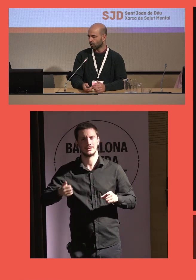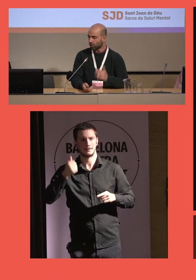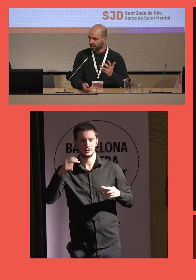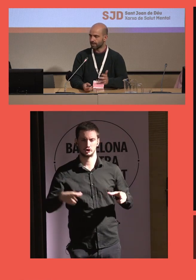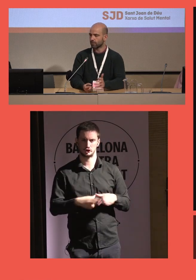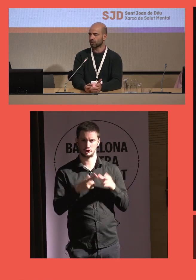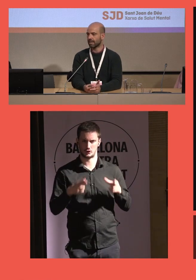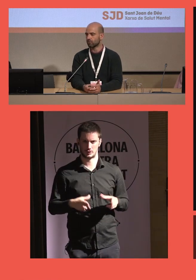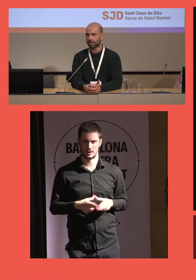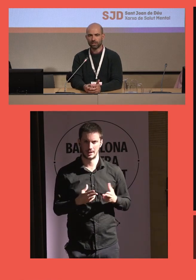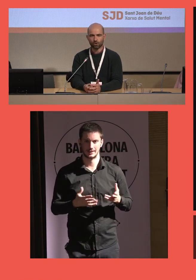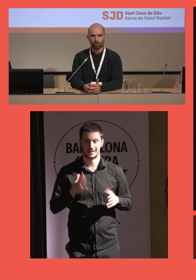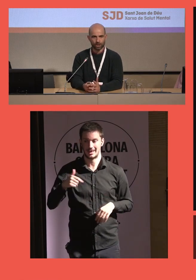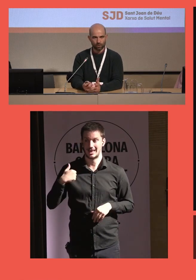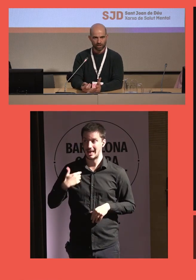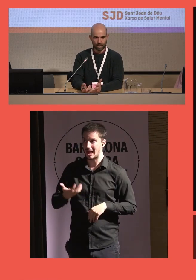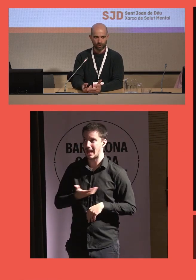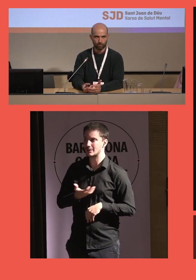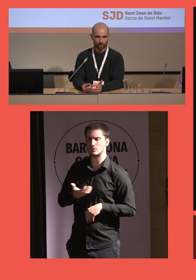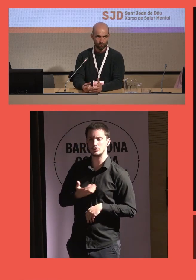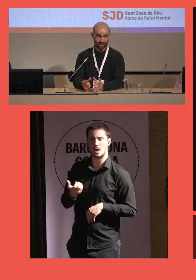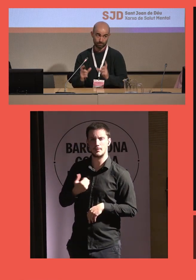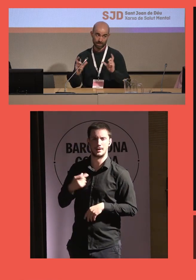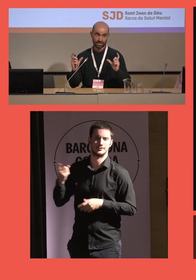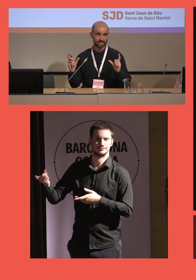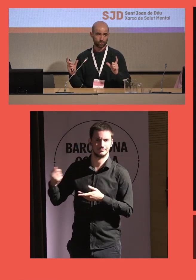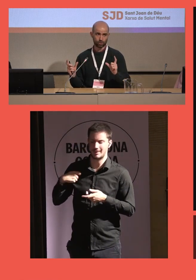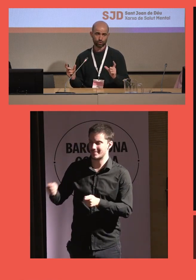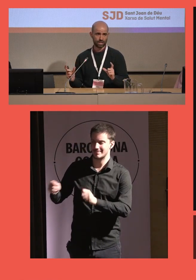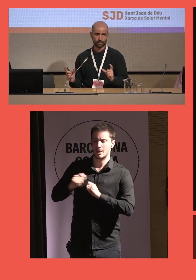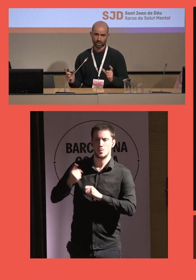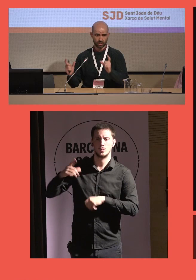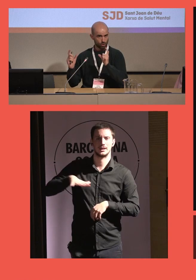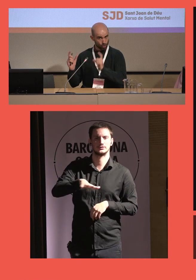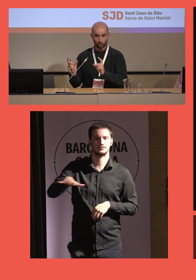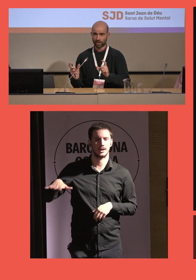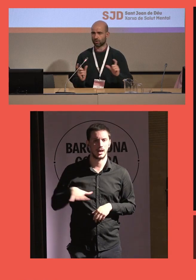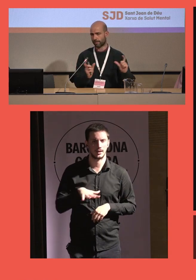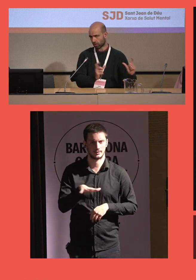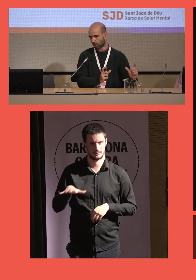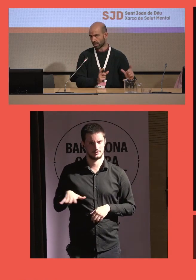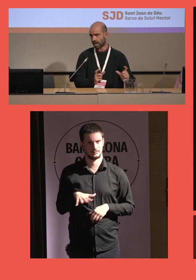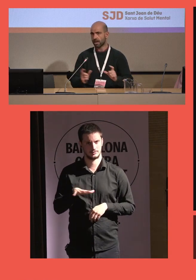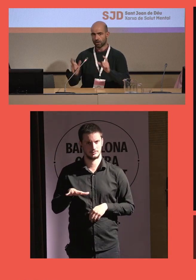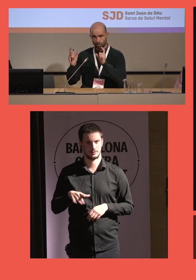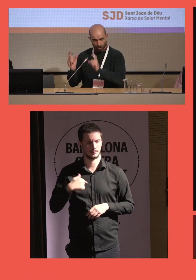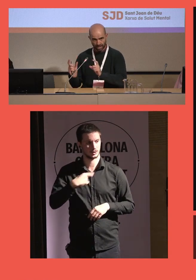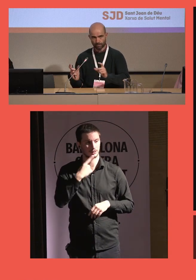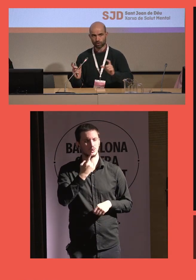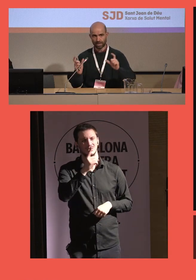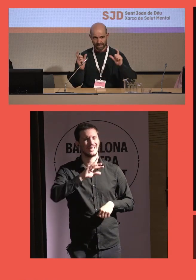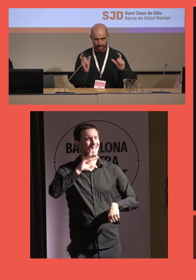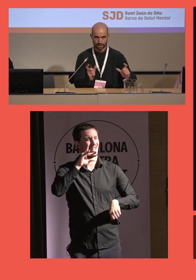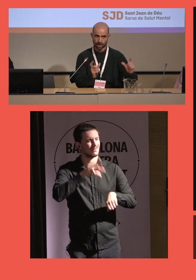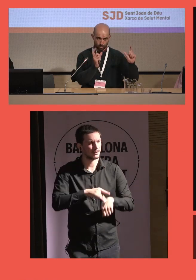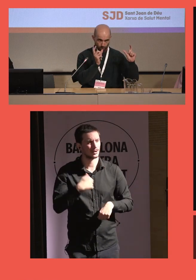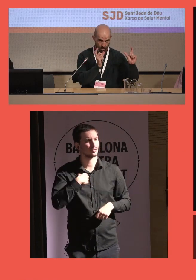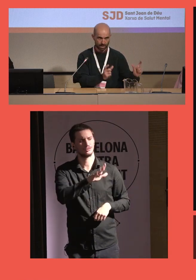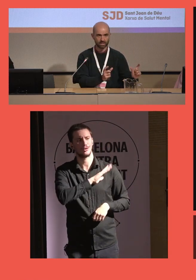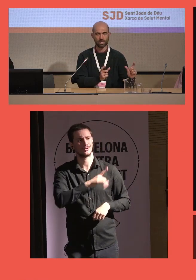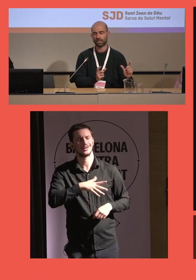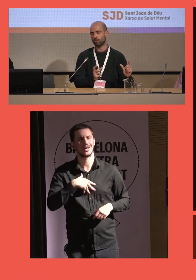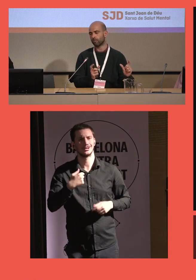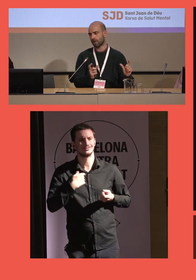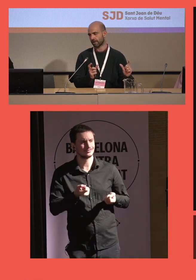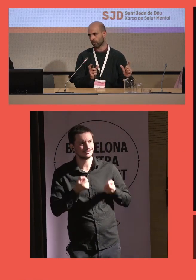conseguimos que el ayuntamiento nos ceda un espacio porque una de las premisas que nosotros tenemos es no es una patología, no queremos medicalizar un